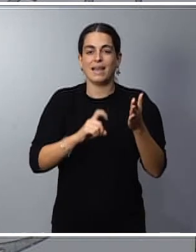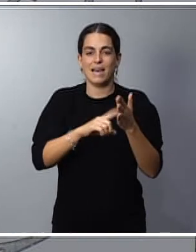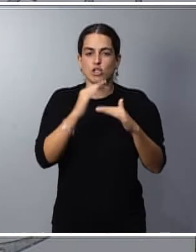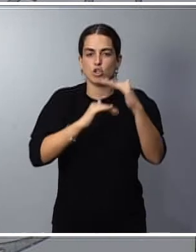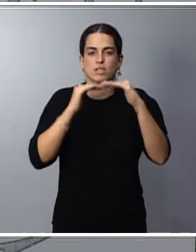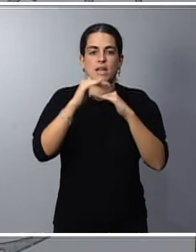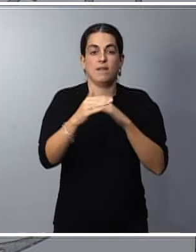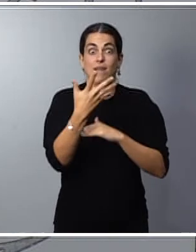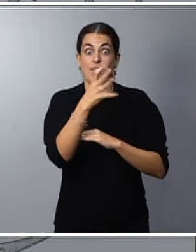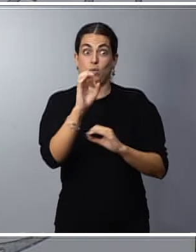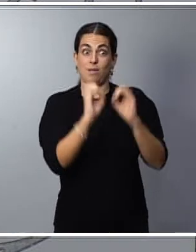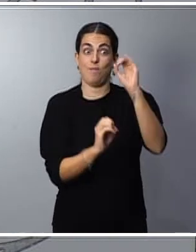mismas ya se está desarrollando.